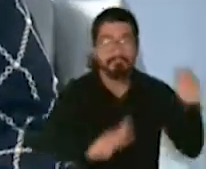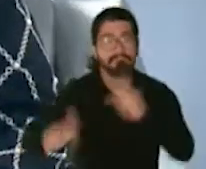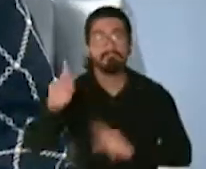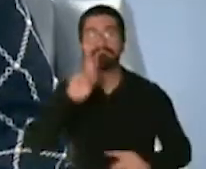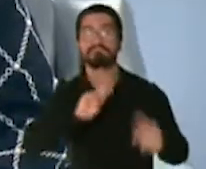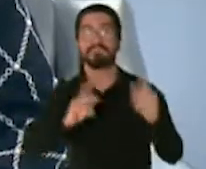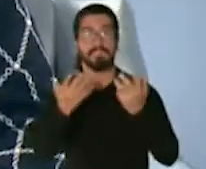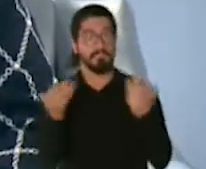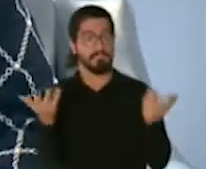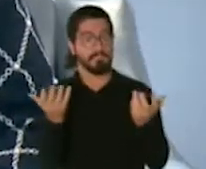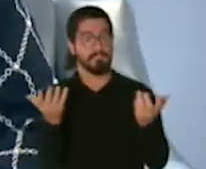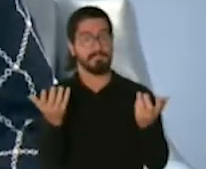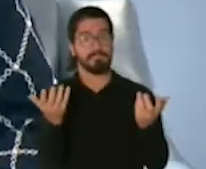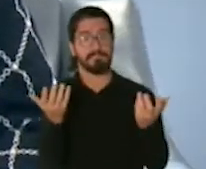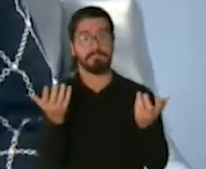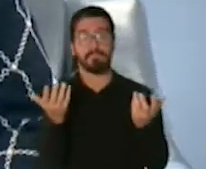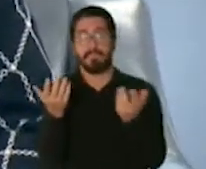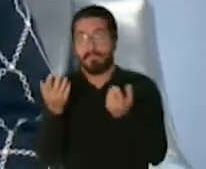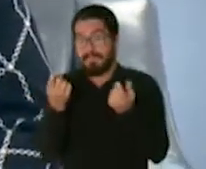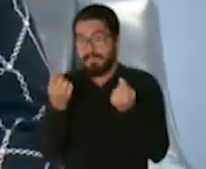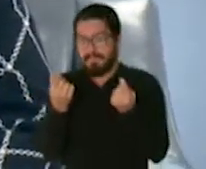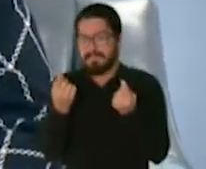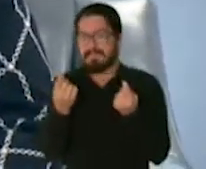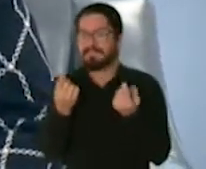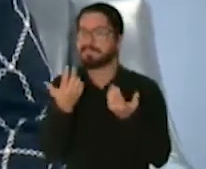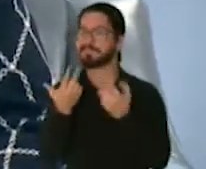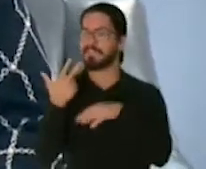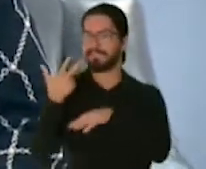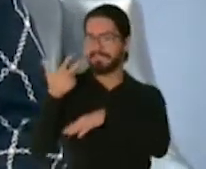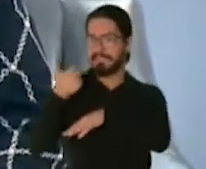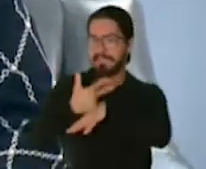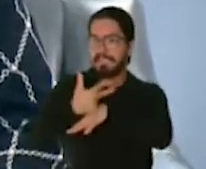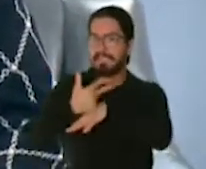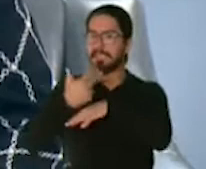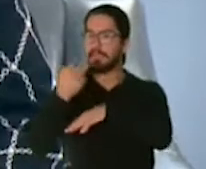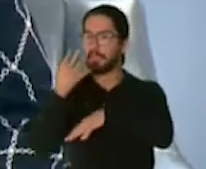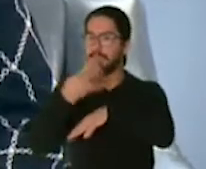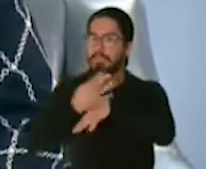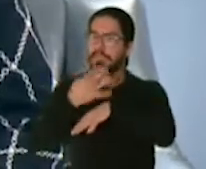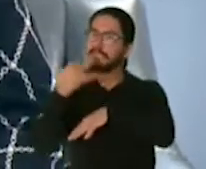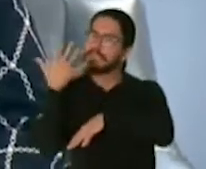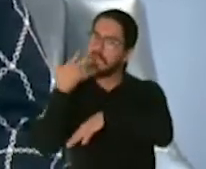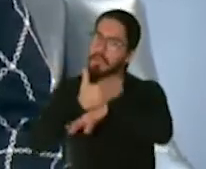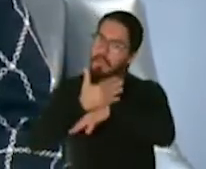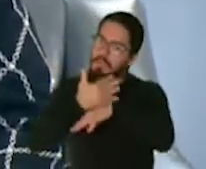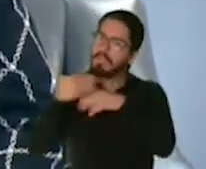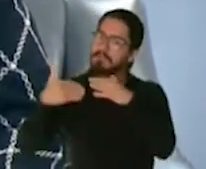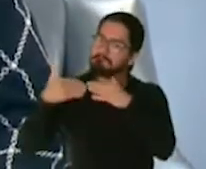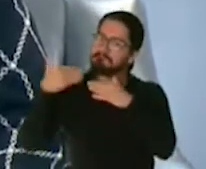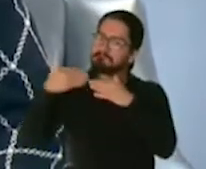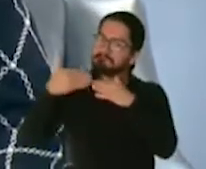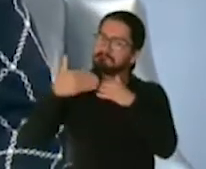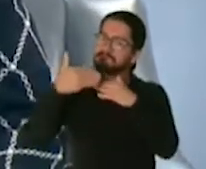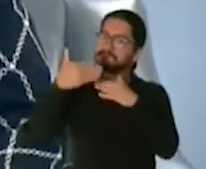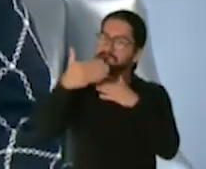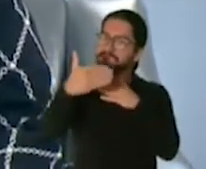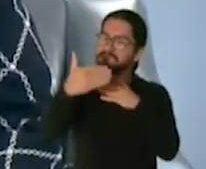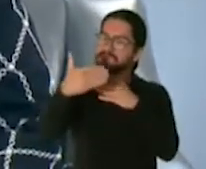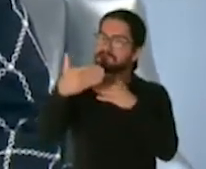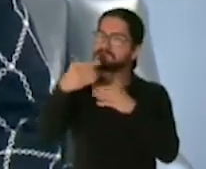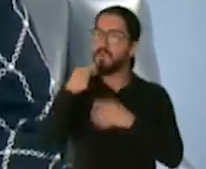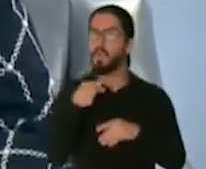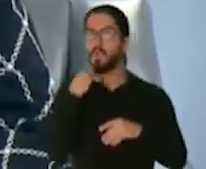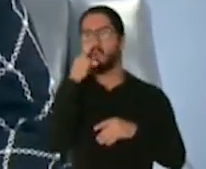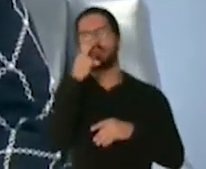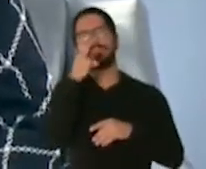efectivo los próximos tres días, cuatro o cinco días, que ya podamos decir que la vacuna está próxima a llegar, ¿cuál sería su